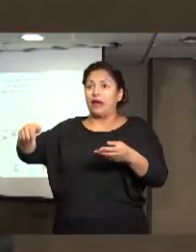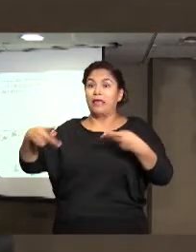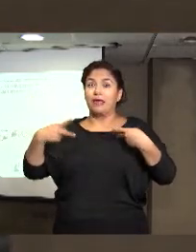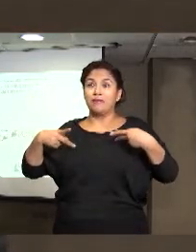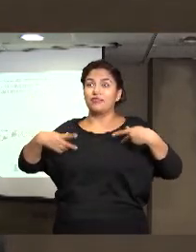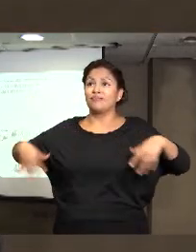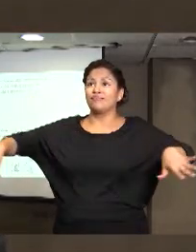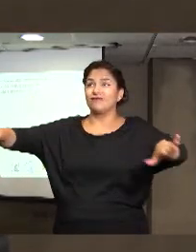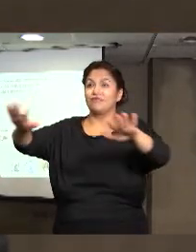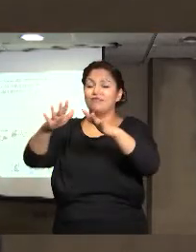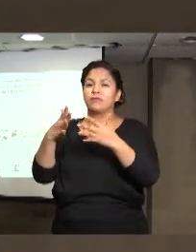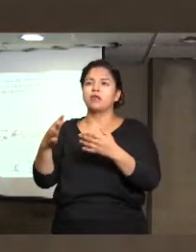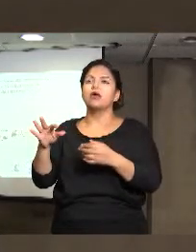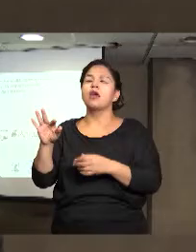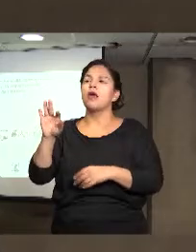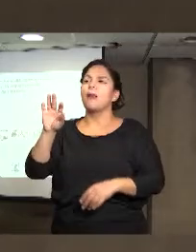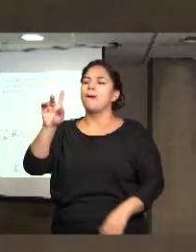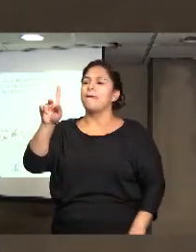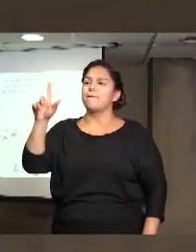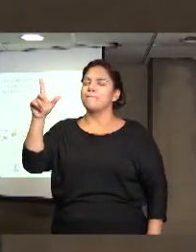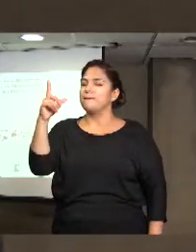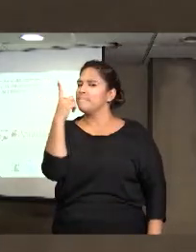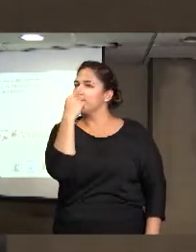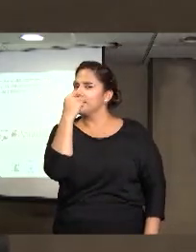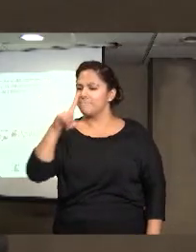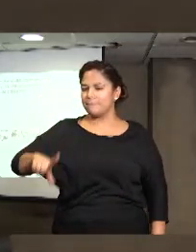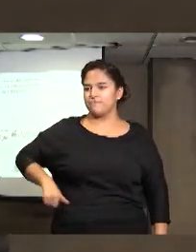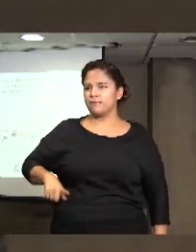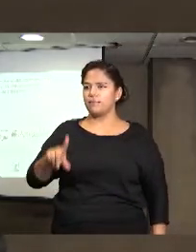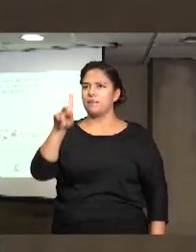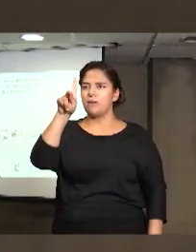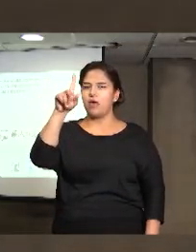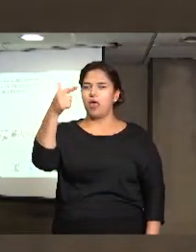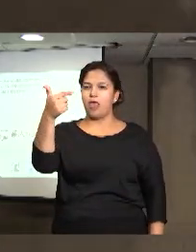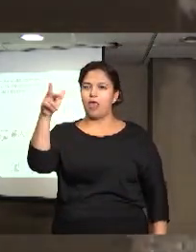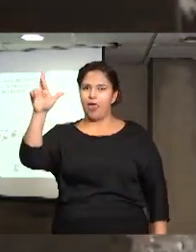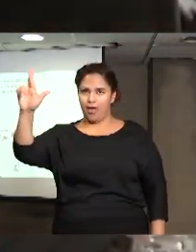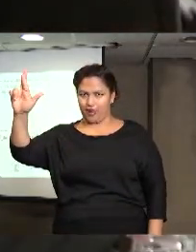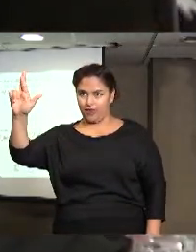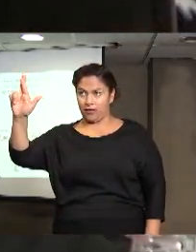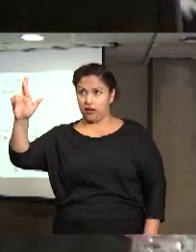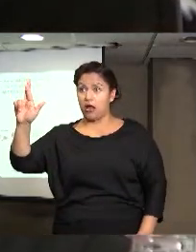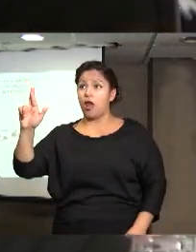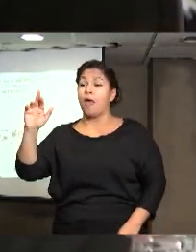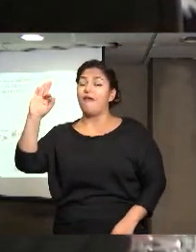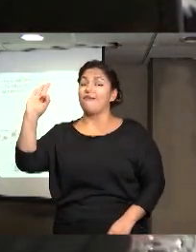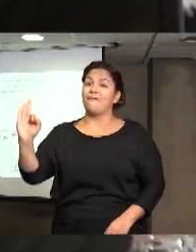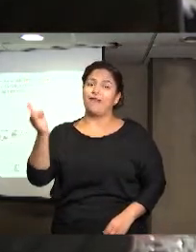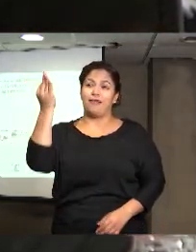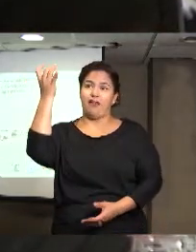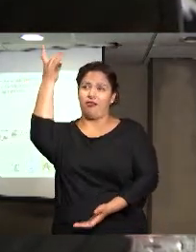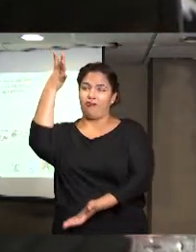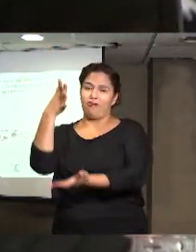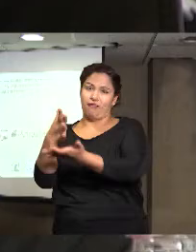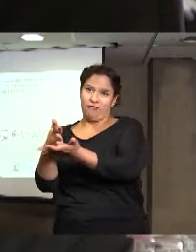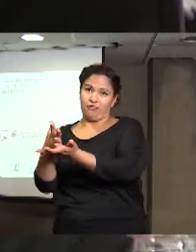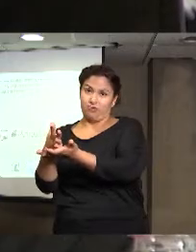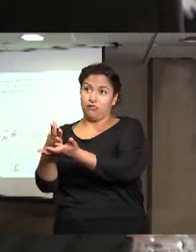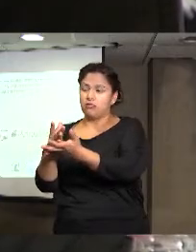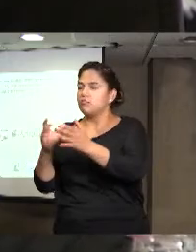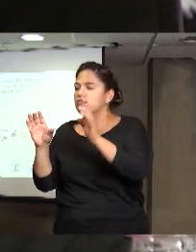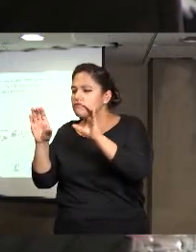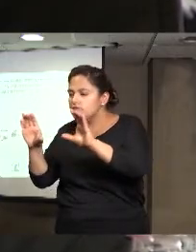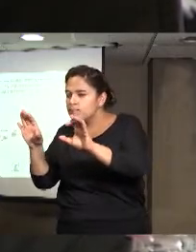de alta seguridad en la PGR, pero se limita a las víctimas que son del ámbito federal muchas ocasiones. Entonces, una de estas